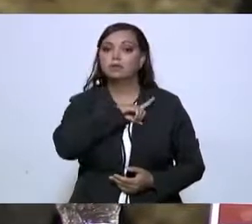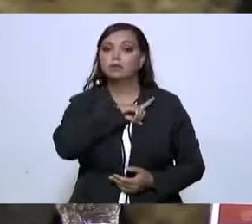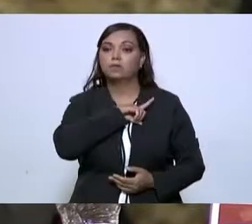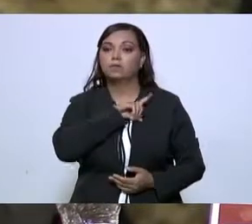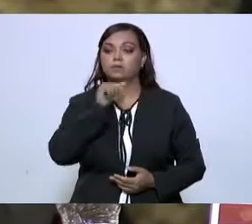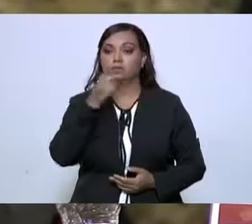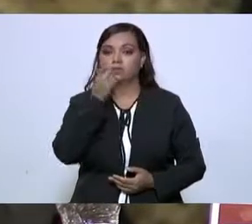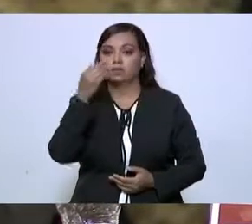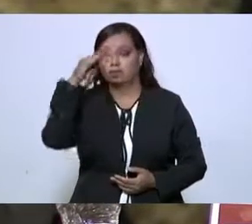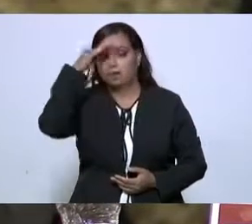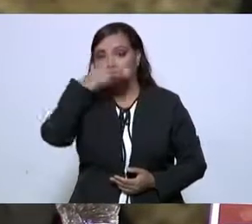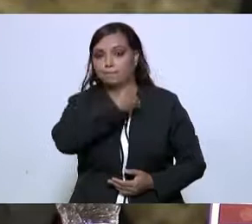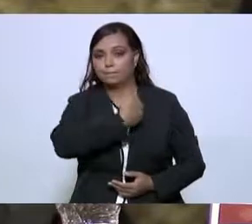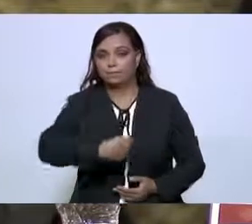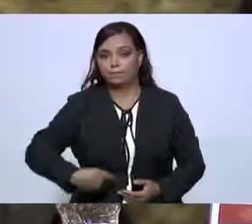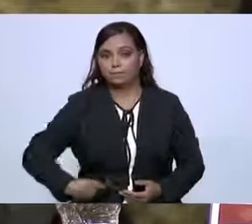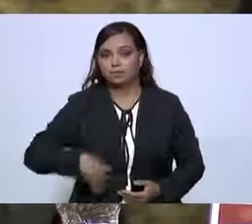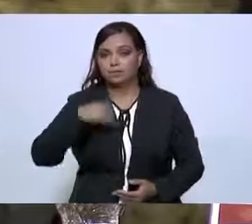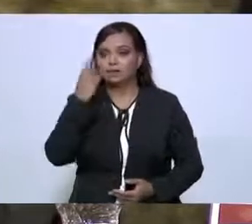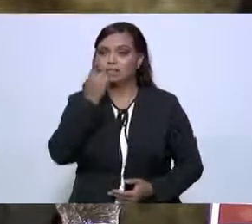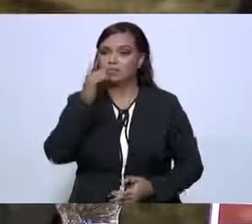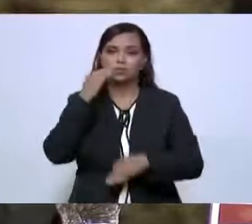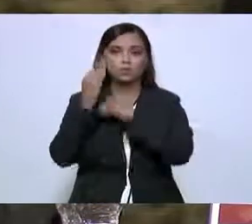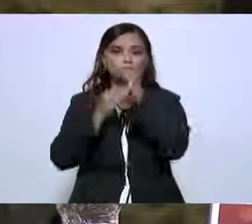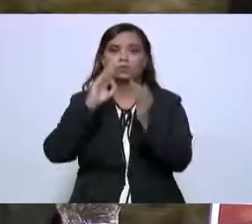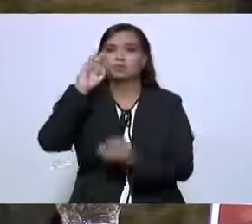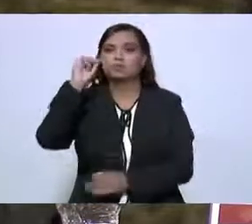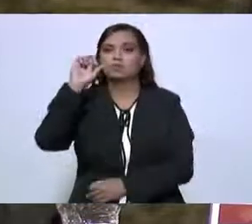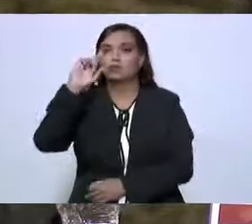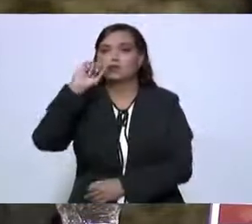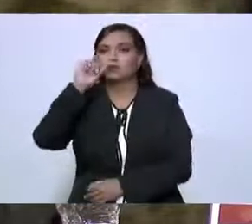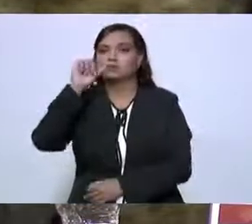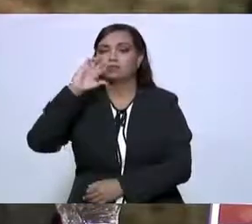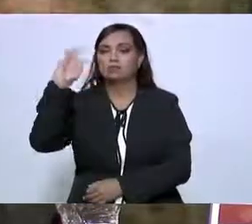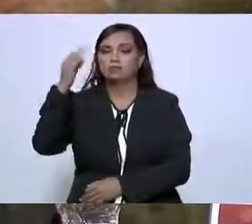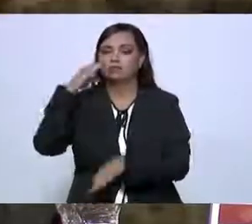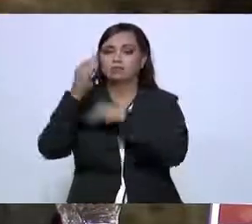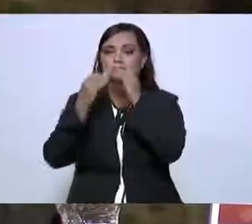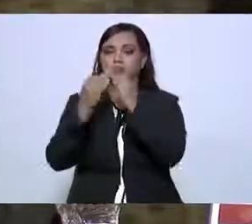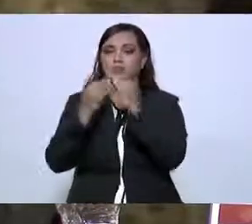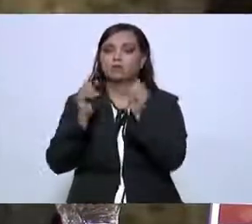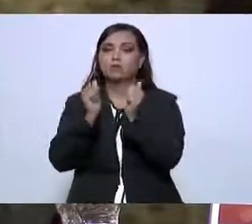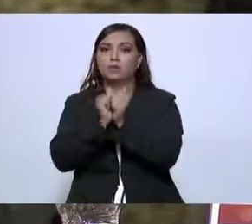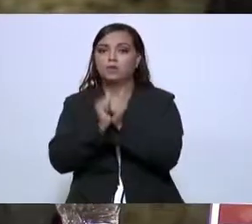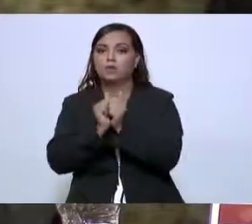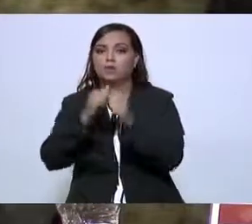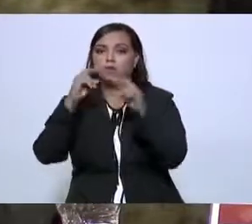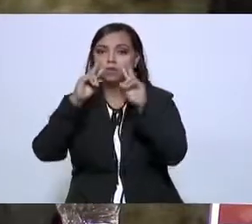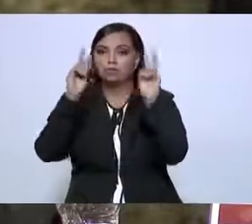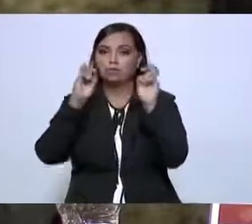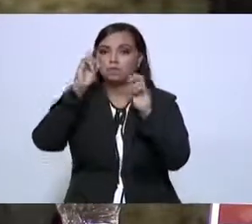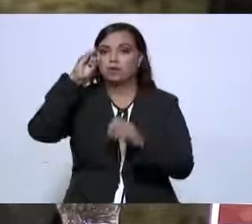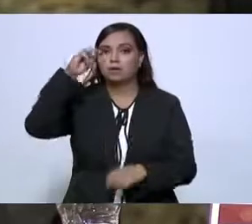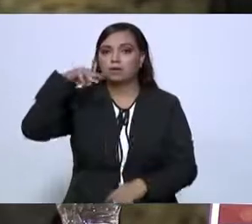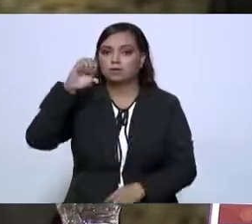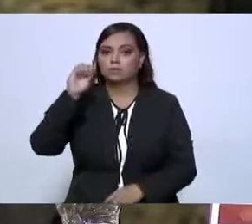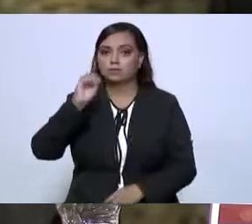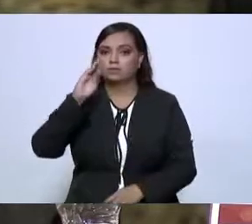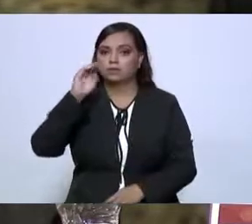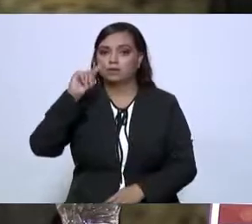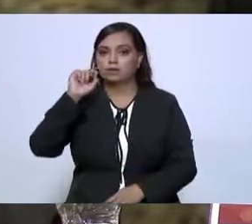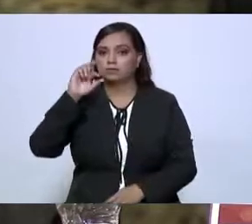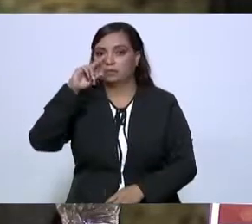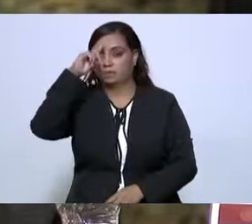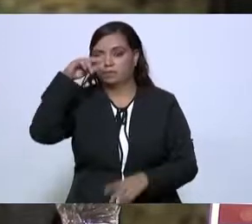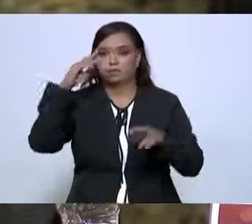del señor presidente es federalizar los servicios de salud con el modelo del INSS-Bienestar para la población